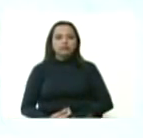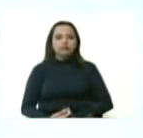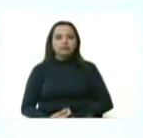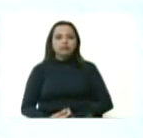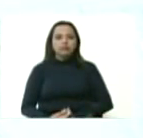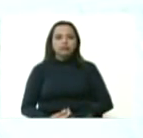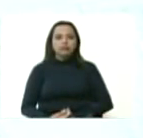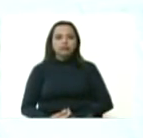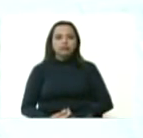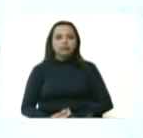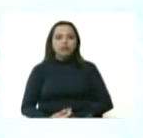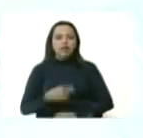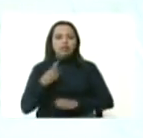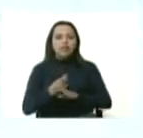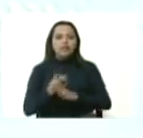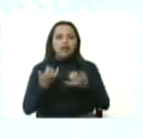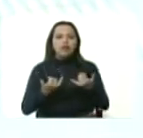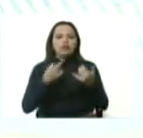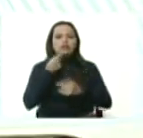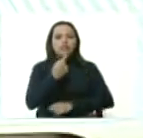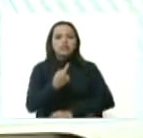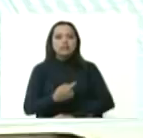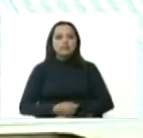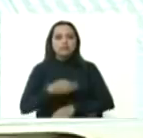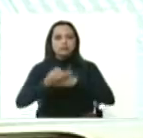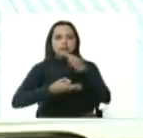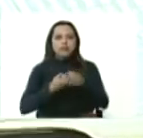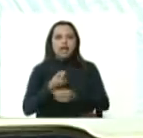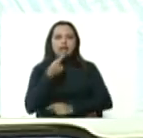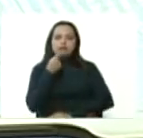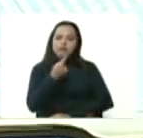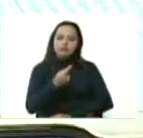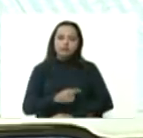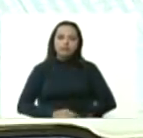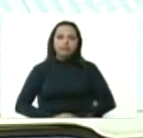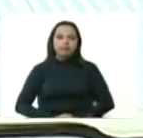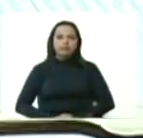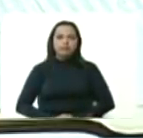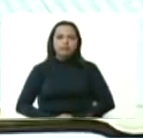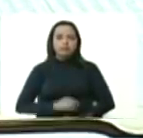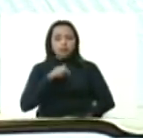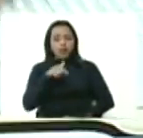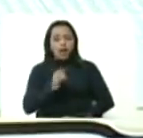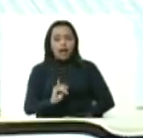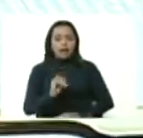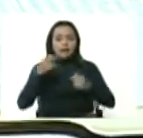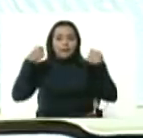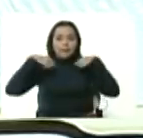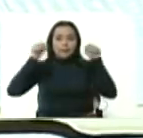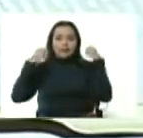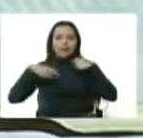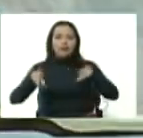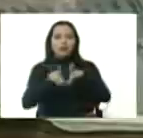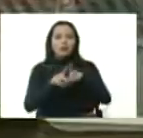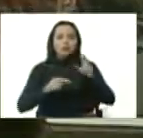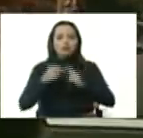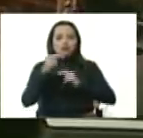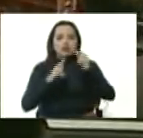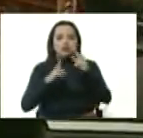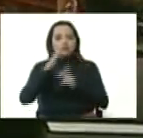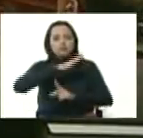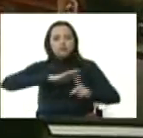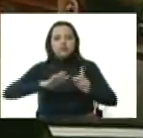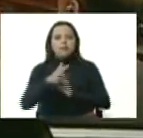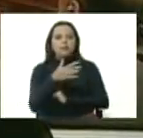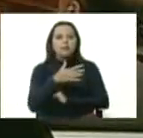me tienes que decir Castro Soteldo? dime algo bueno este es un ensayo como parte de la construcción del ecosistema